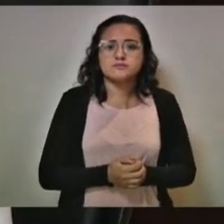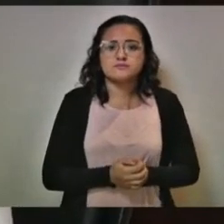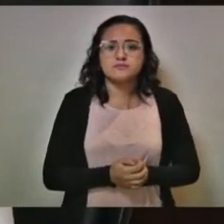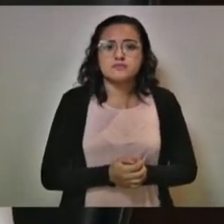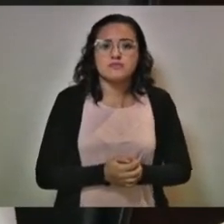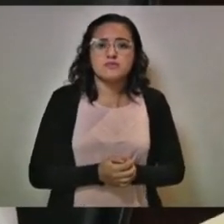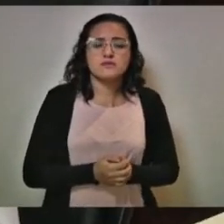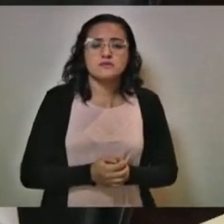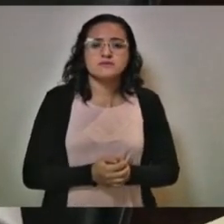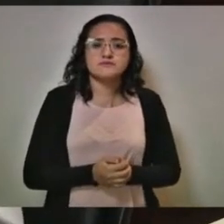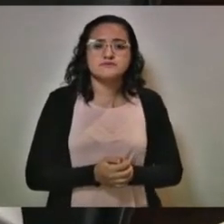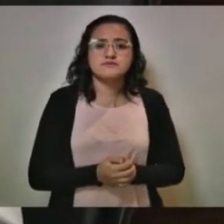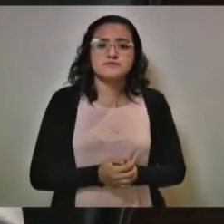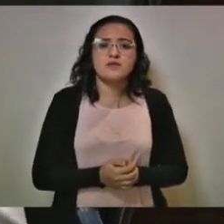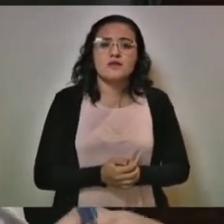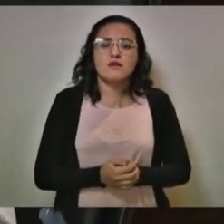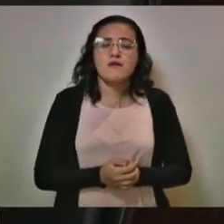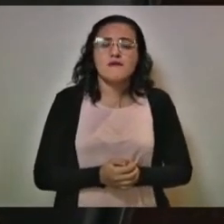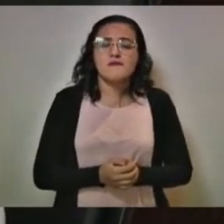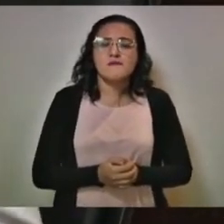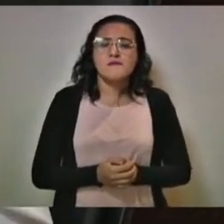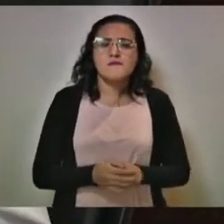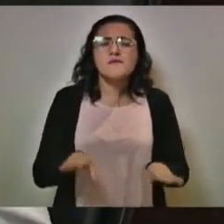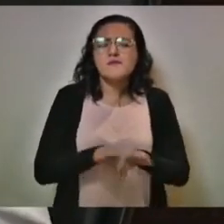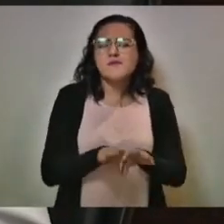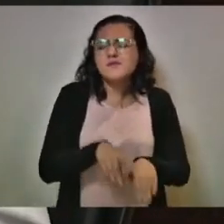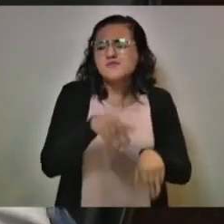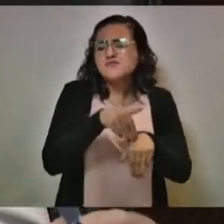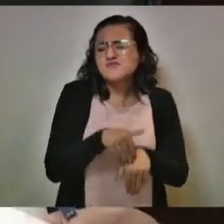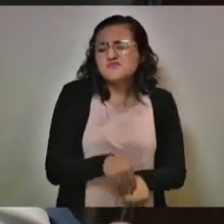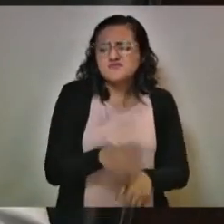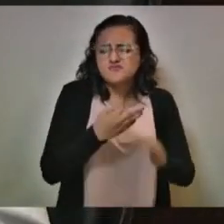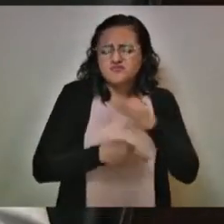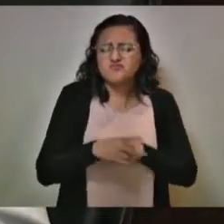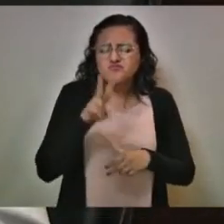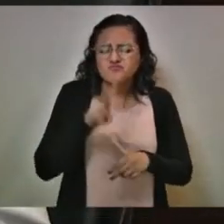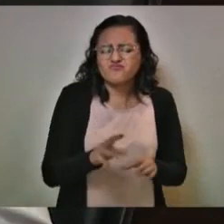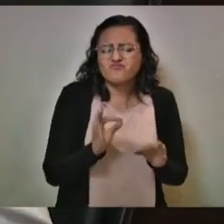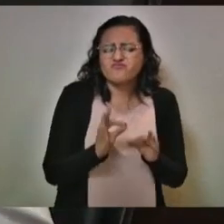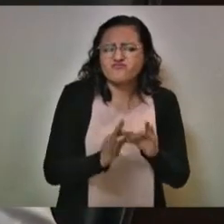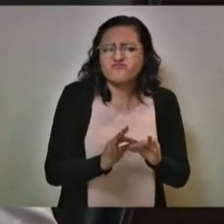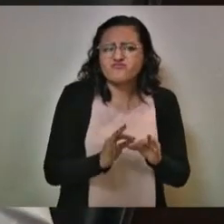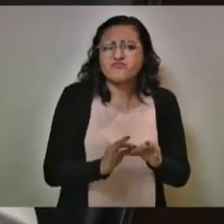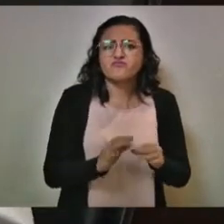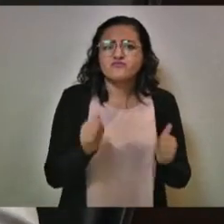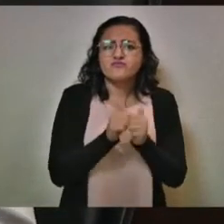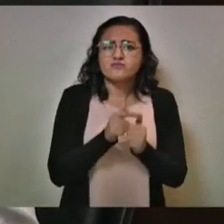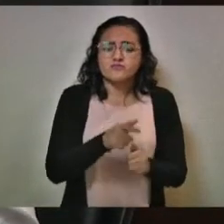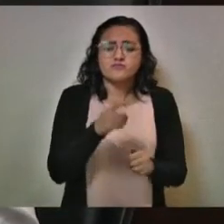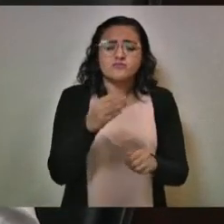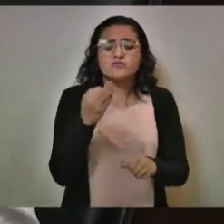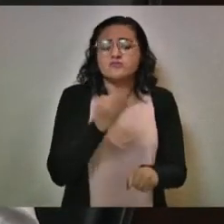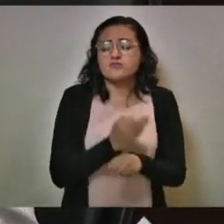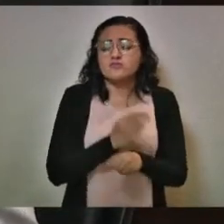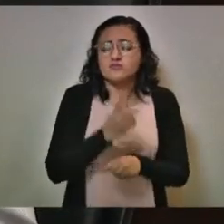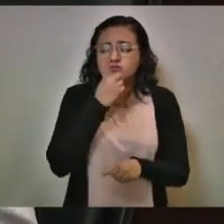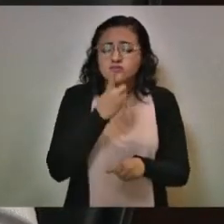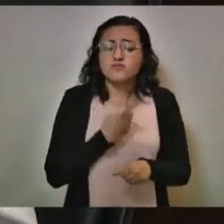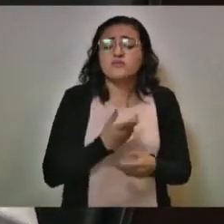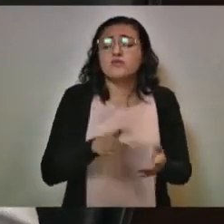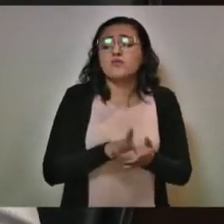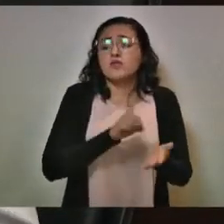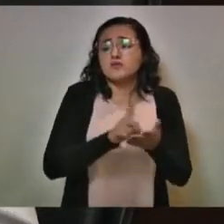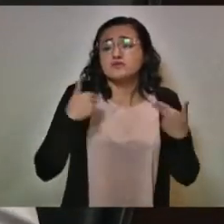implica, cumpliendo de manera muy puntual todos los aspectos y las recomendaciones de derechos